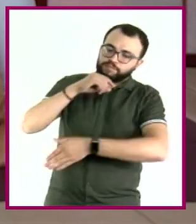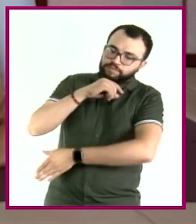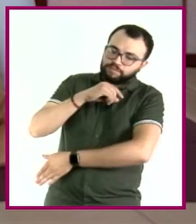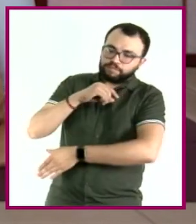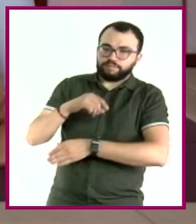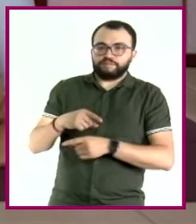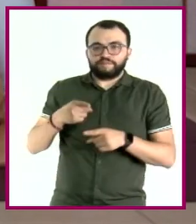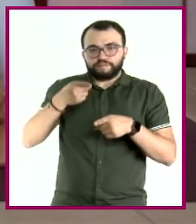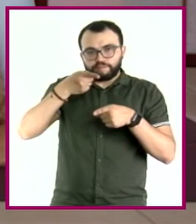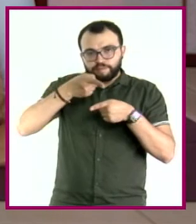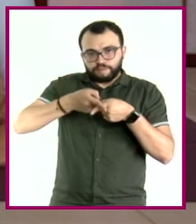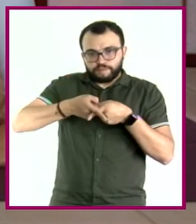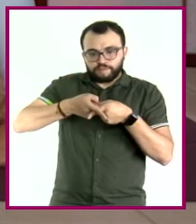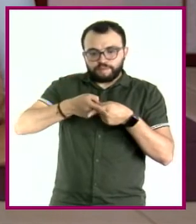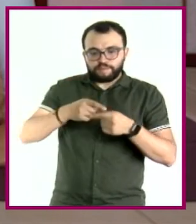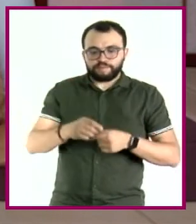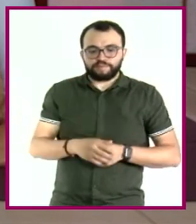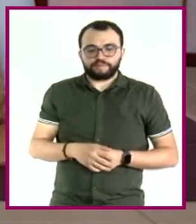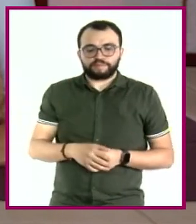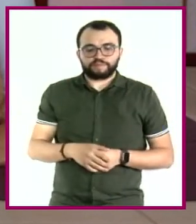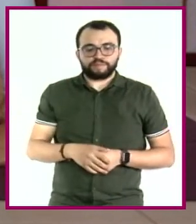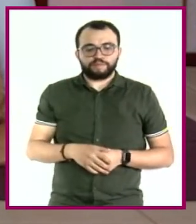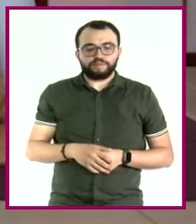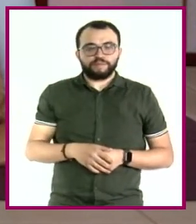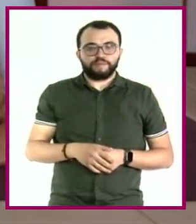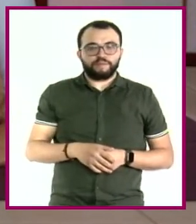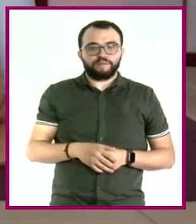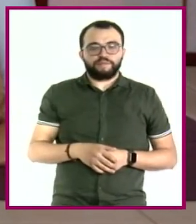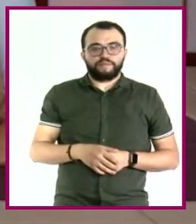Tu mirada por abajo de la axila al techo.